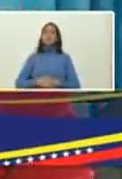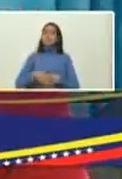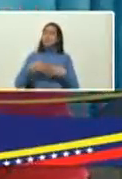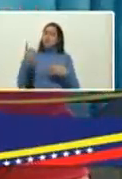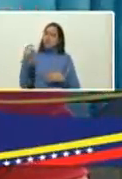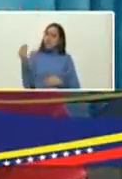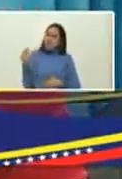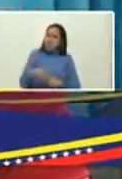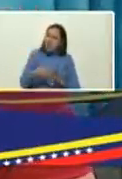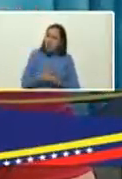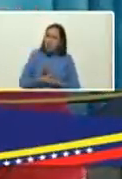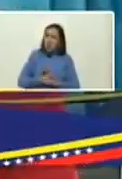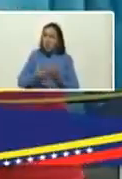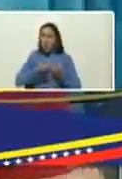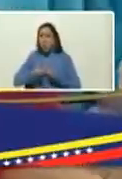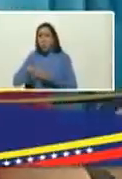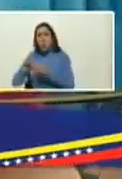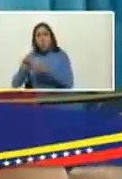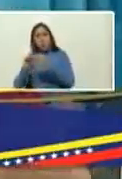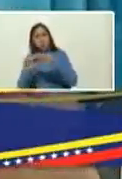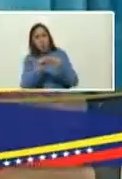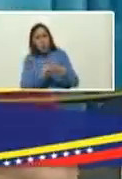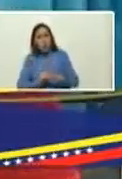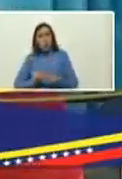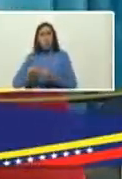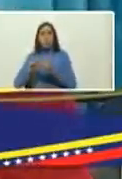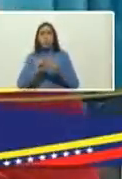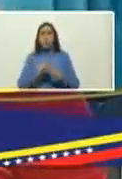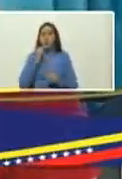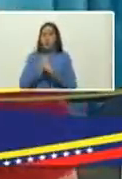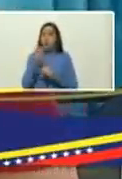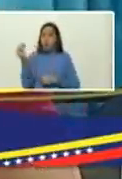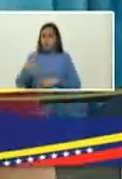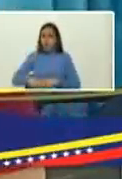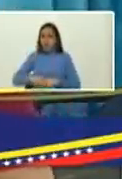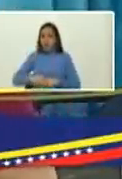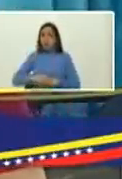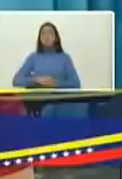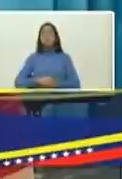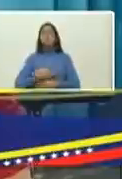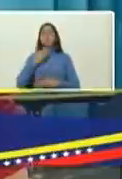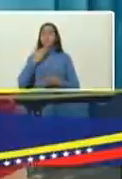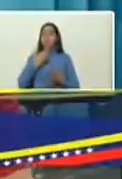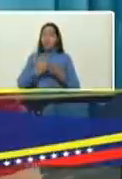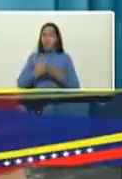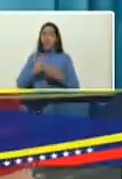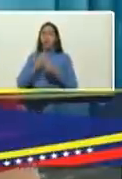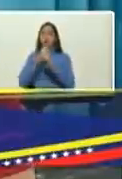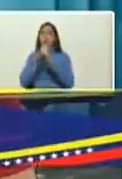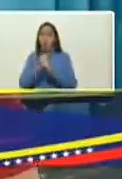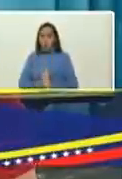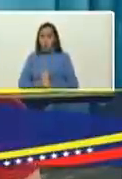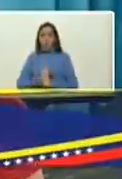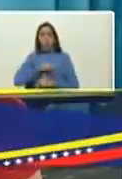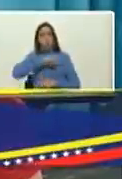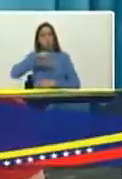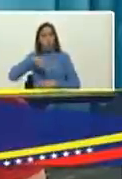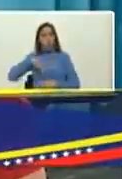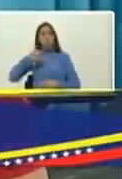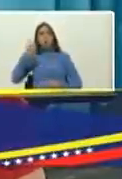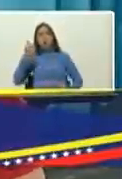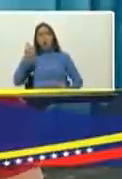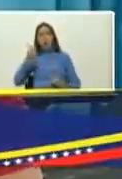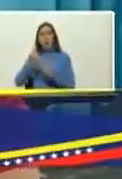falta muchas áreas por recuperar pero que falta todavía trabajo por hacer gracias por la confianza y cuente usted presidente